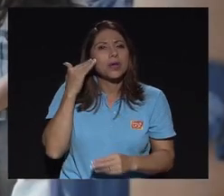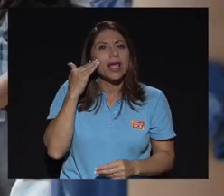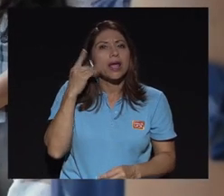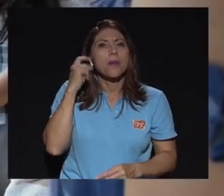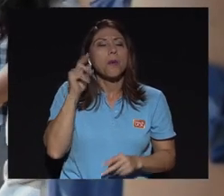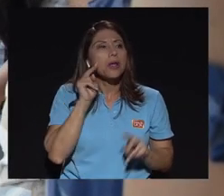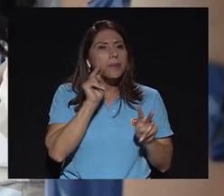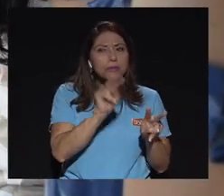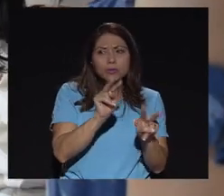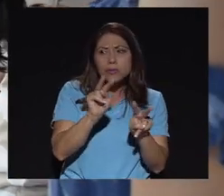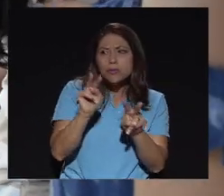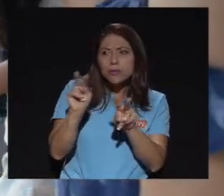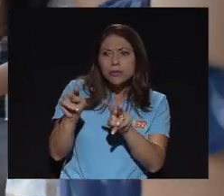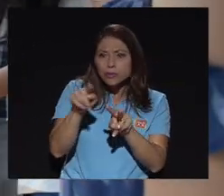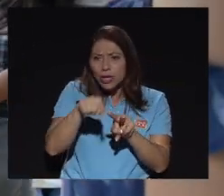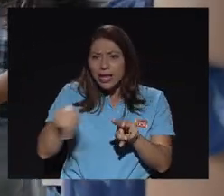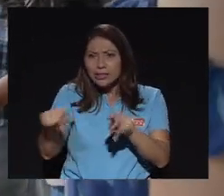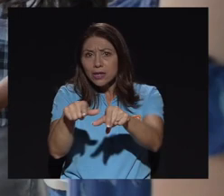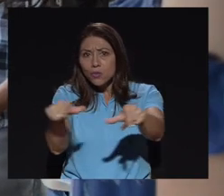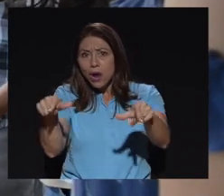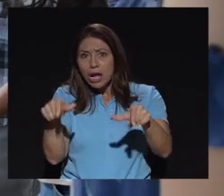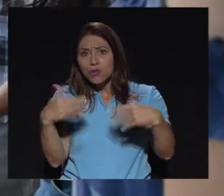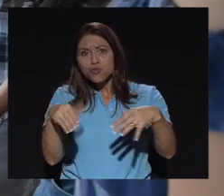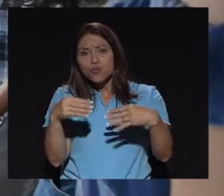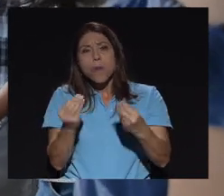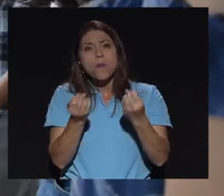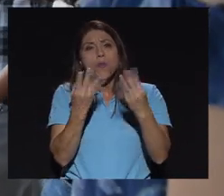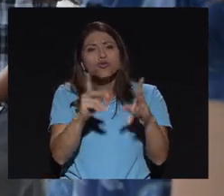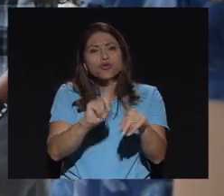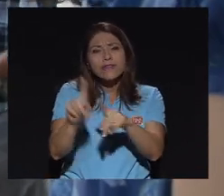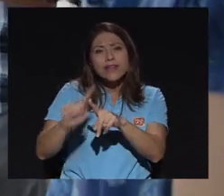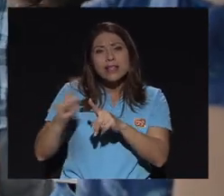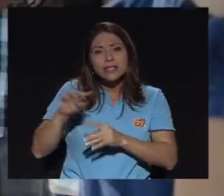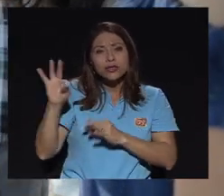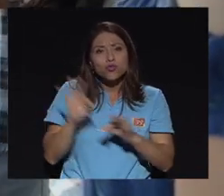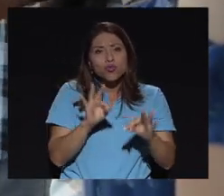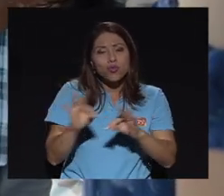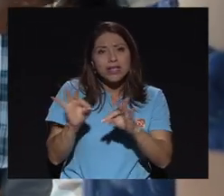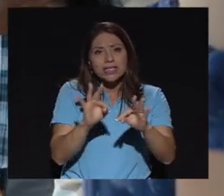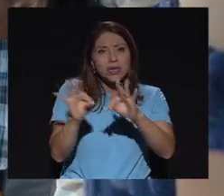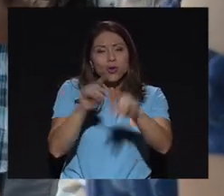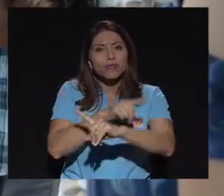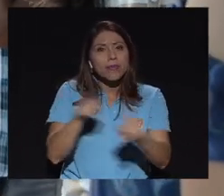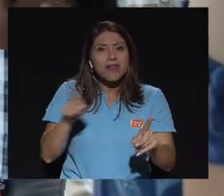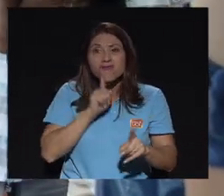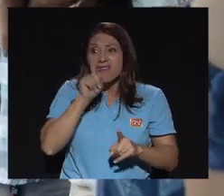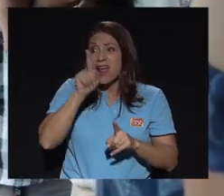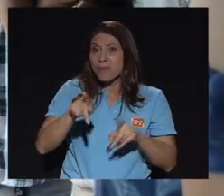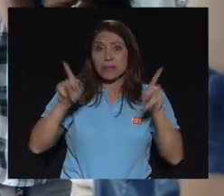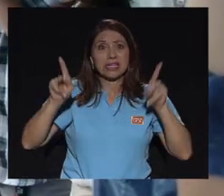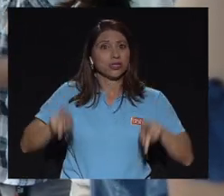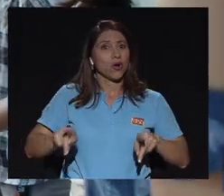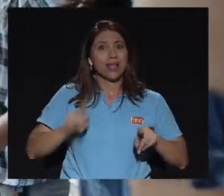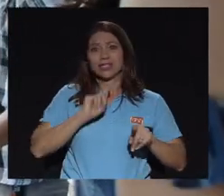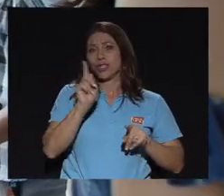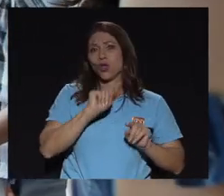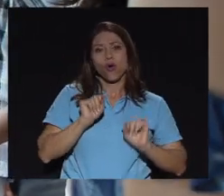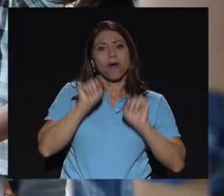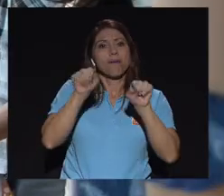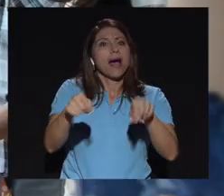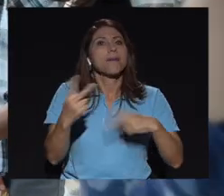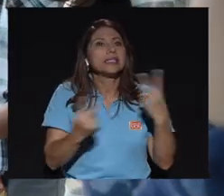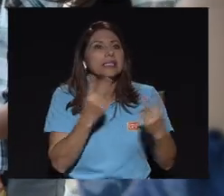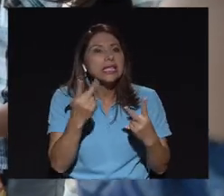que había una gran variedad de servicios turísticos en esta región de Cartago que no estaban recibiendo la visitación suficiente